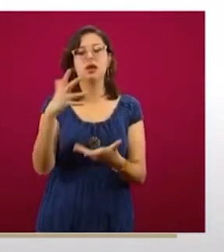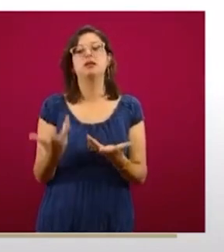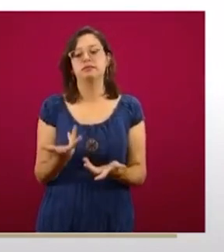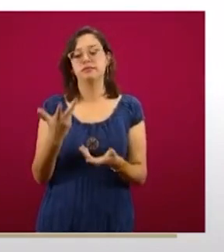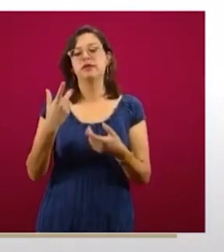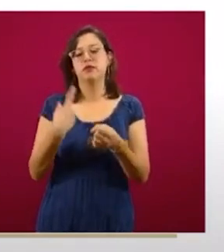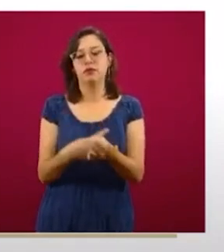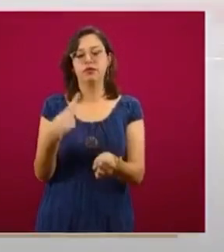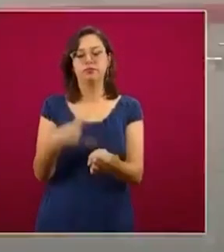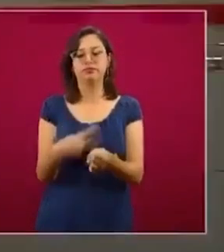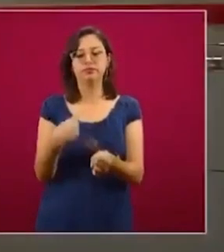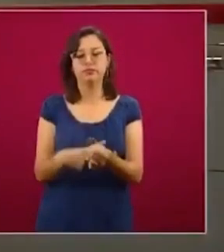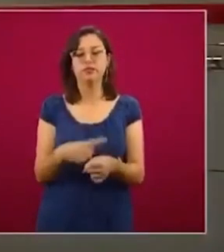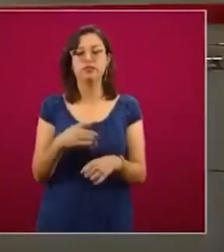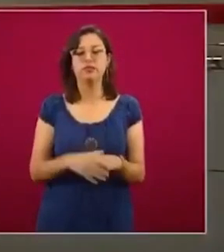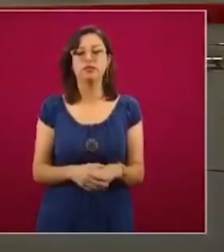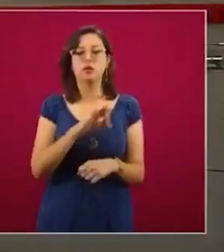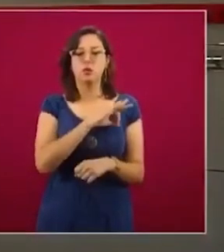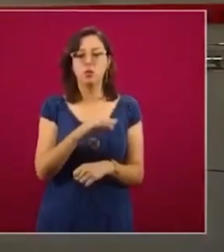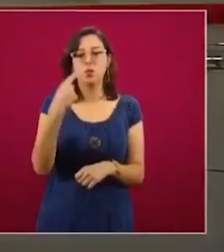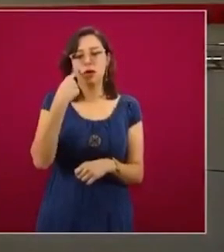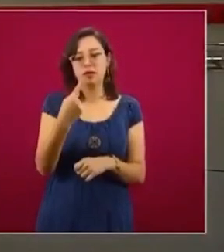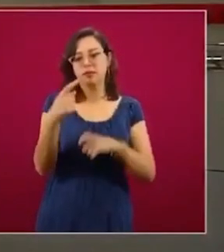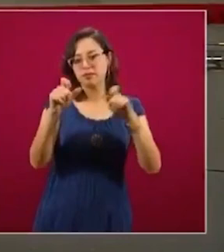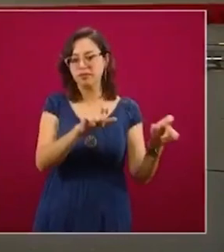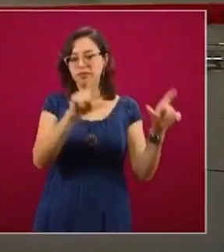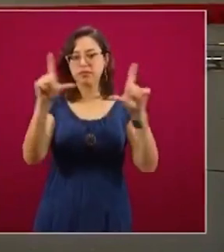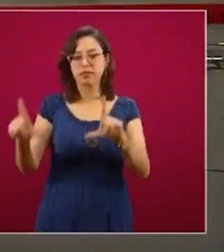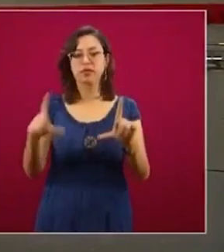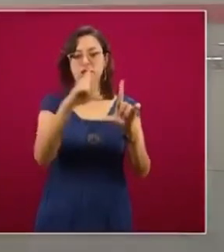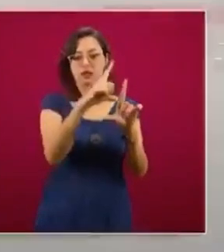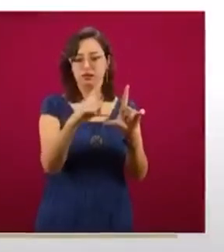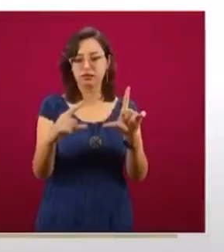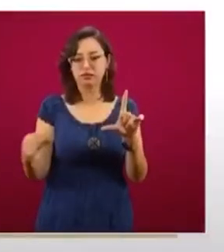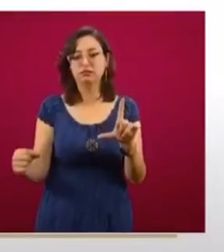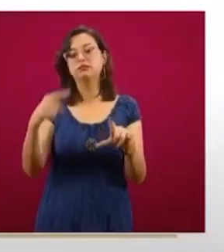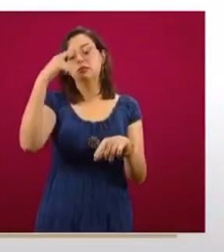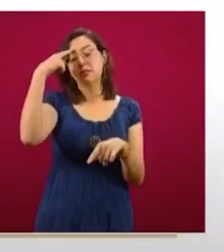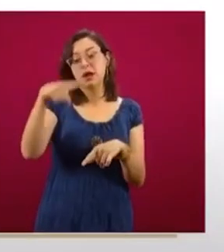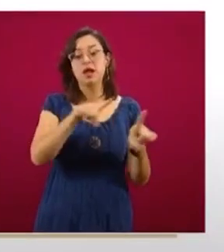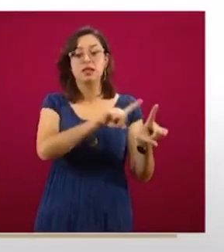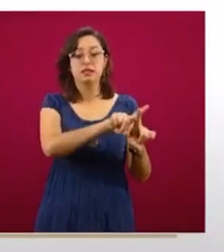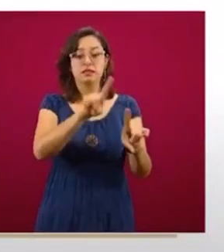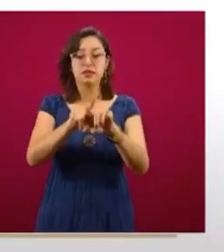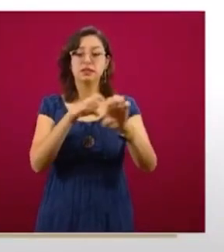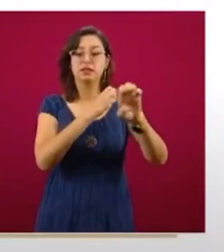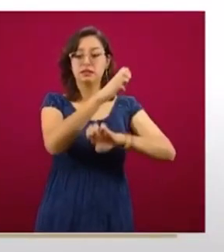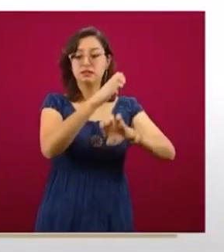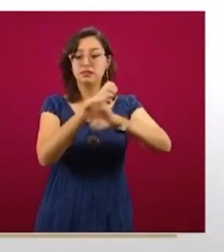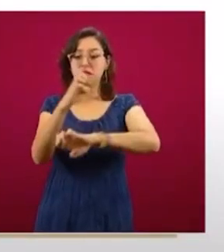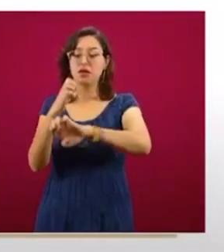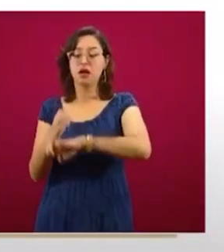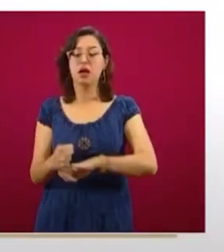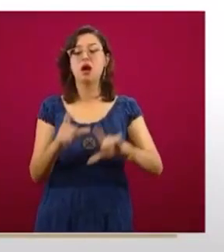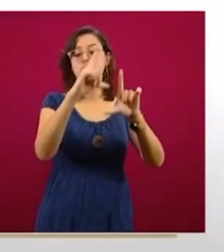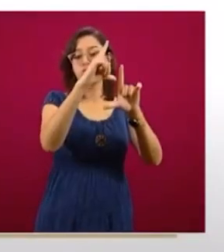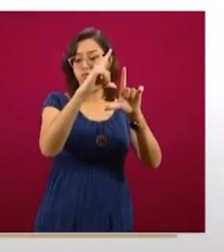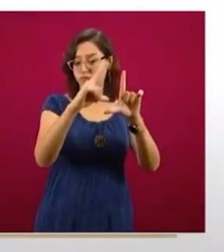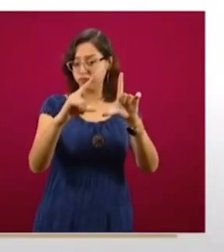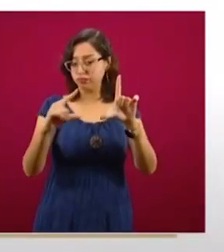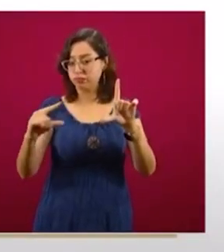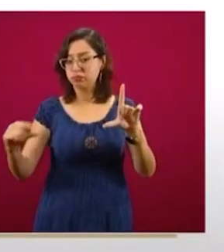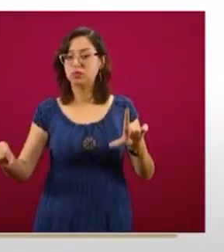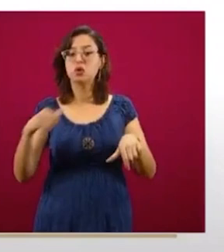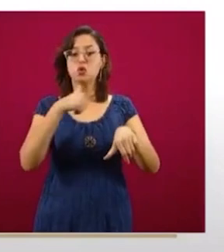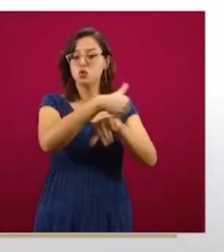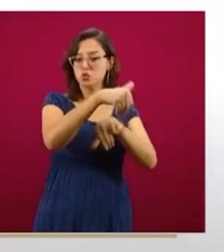En la siguiente diapositiva veremos la misma distribución, los mismos colores para las entidades federativas, pero ahora en un orden descendente para